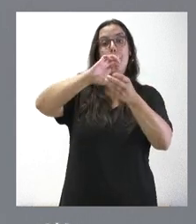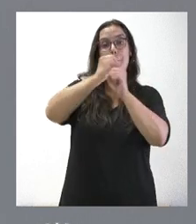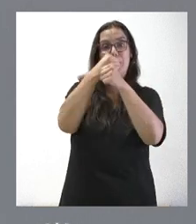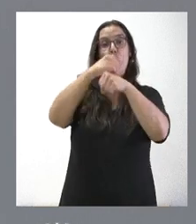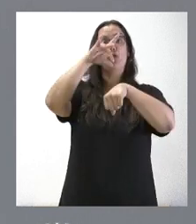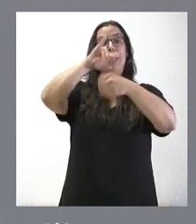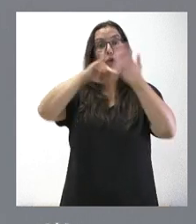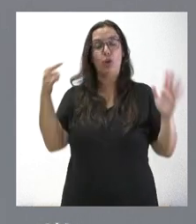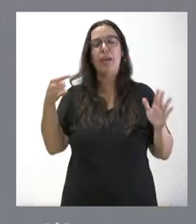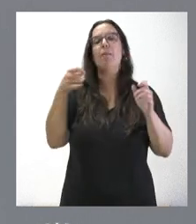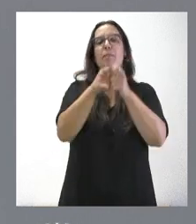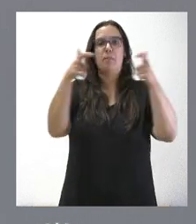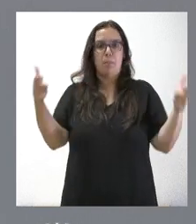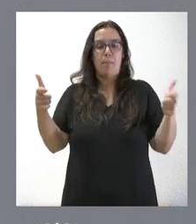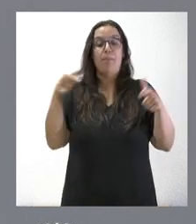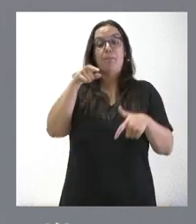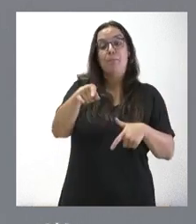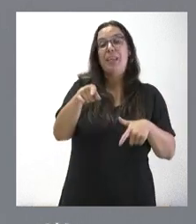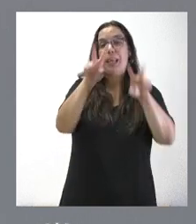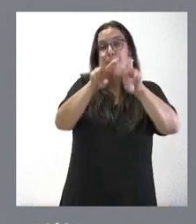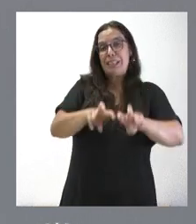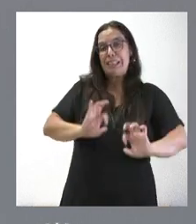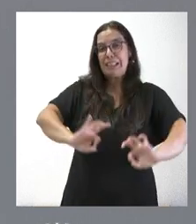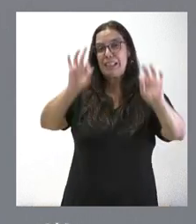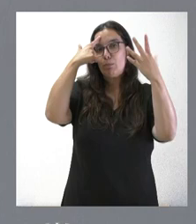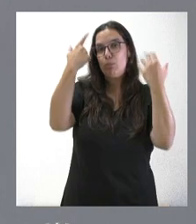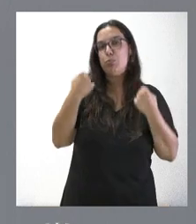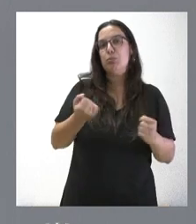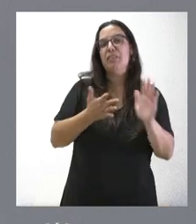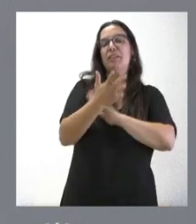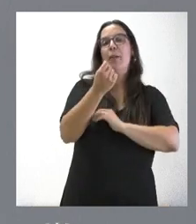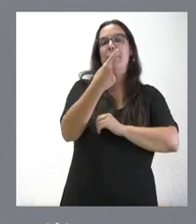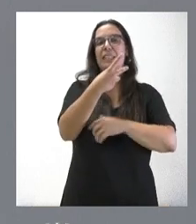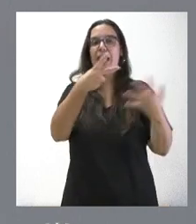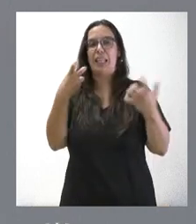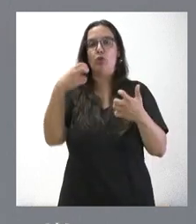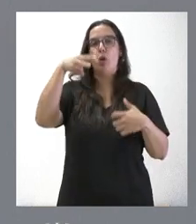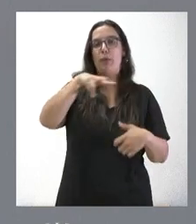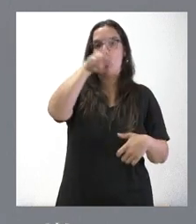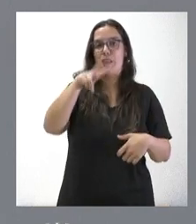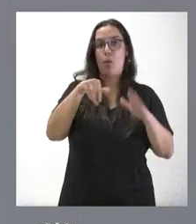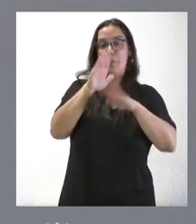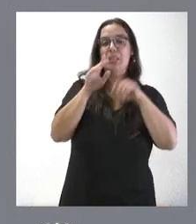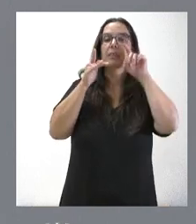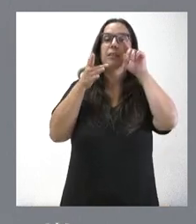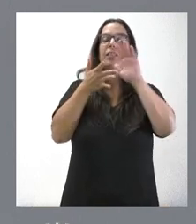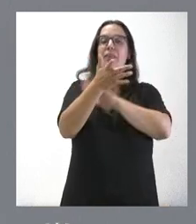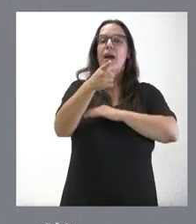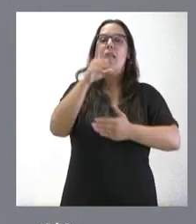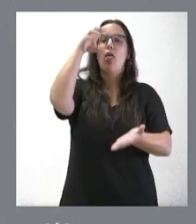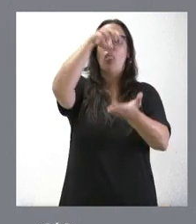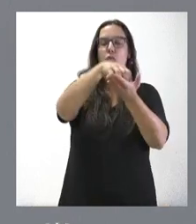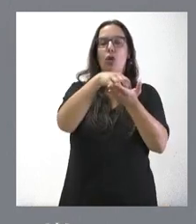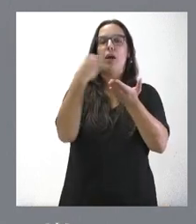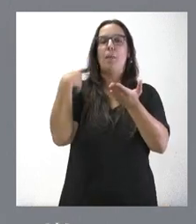infraestructura especializada supone más de 1.700 metros cuadrados y forma parte del polo biosanitario de la